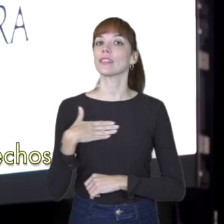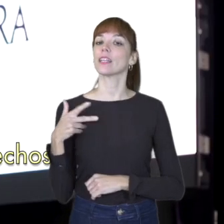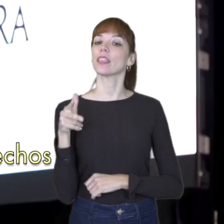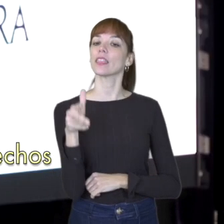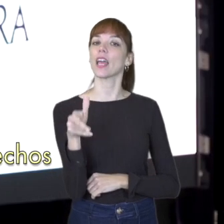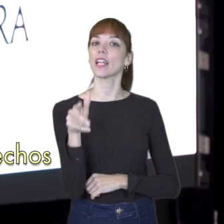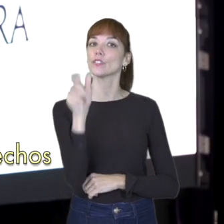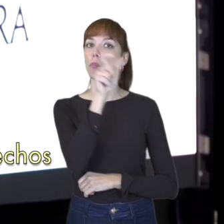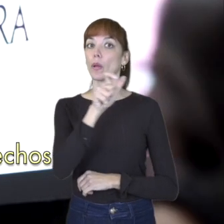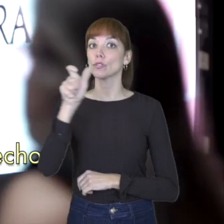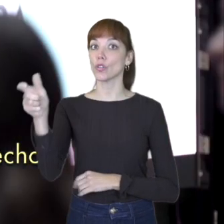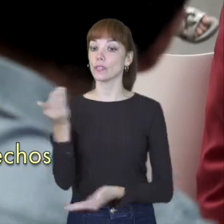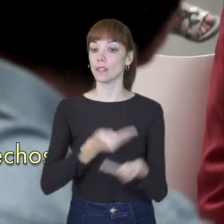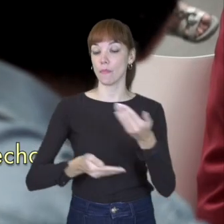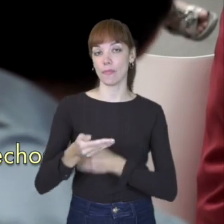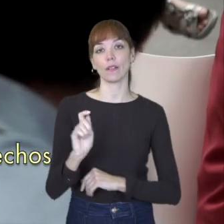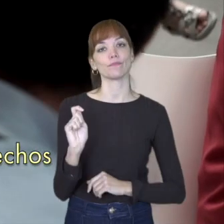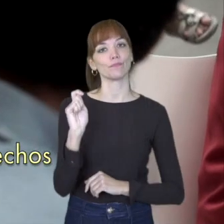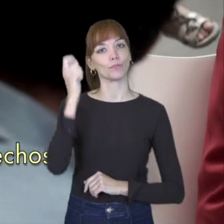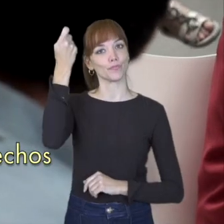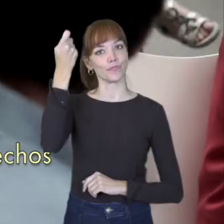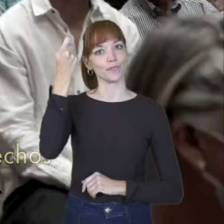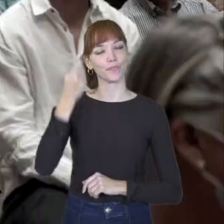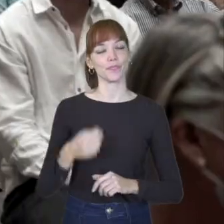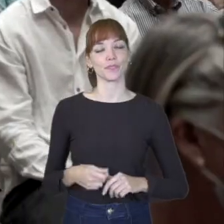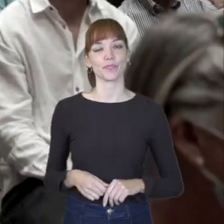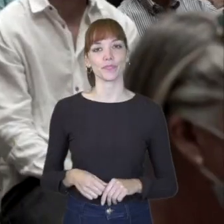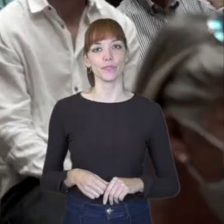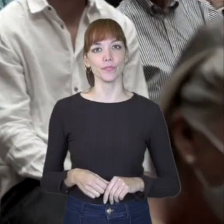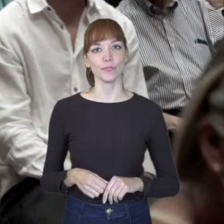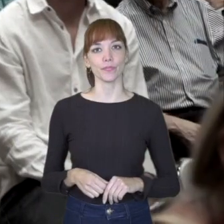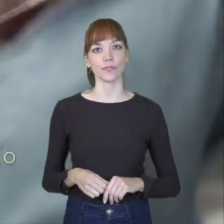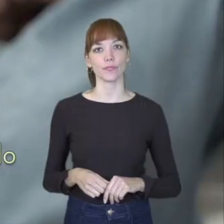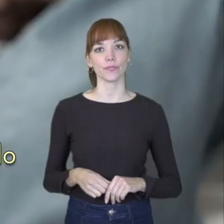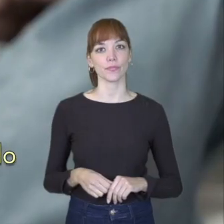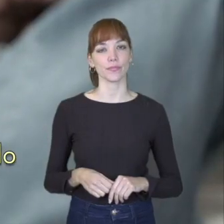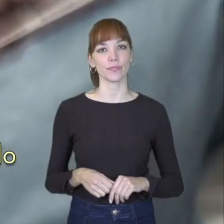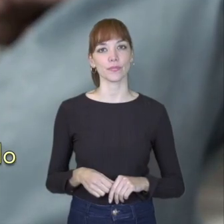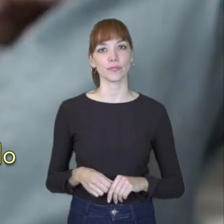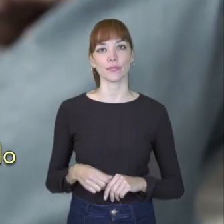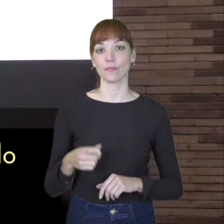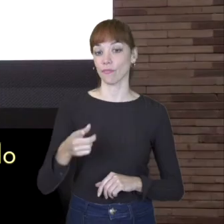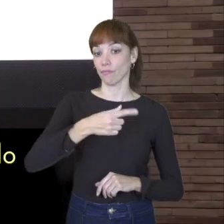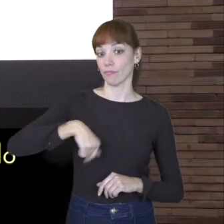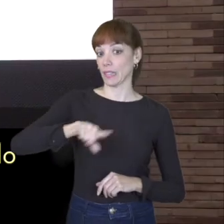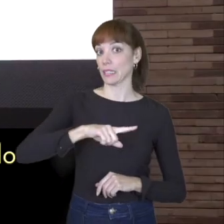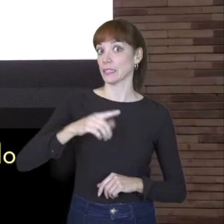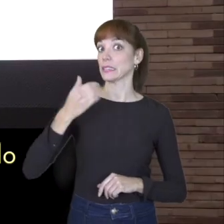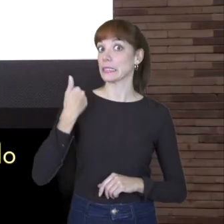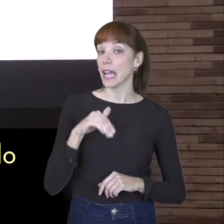alcanzar los derechos de las personas con discapacidad. En ese sentido, lo que hemos